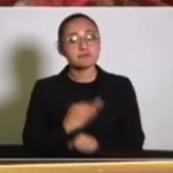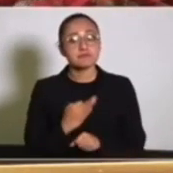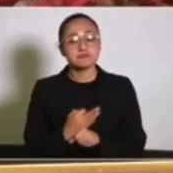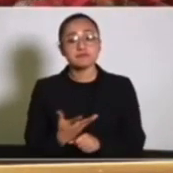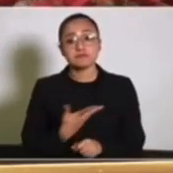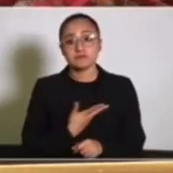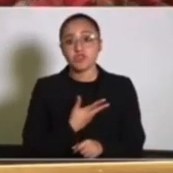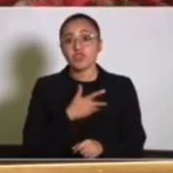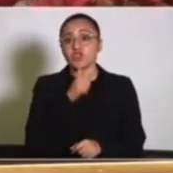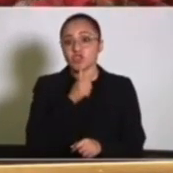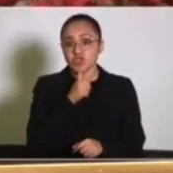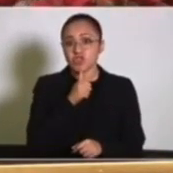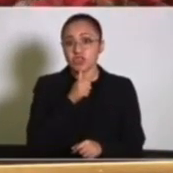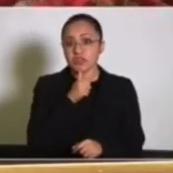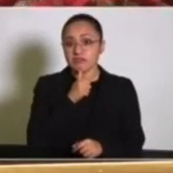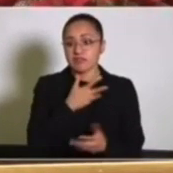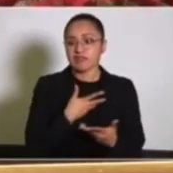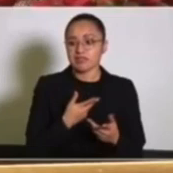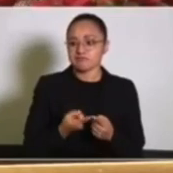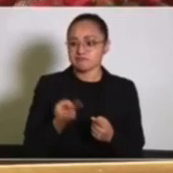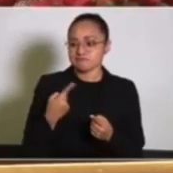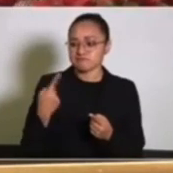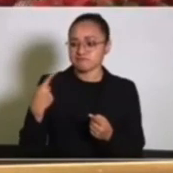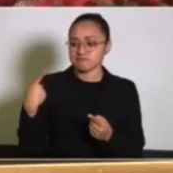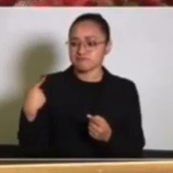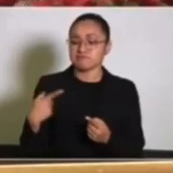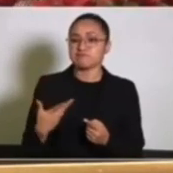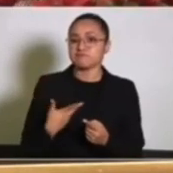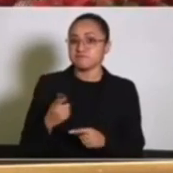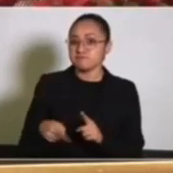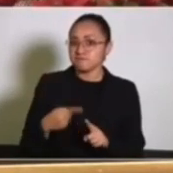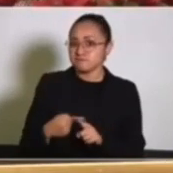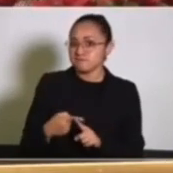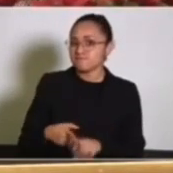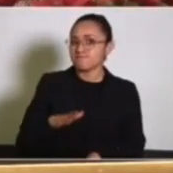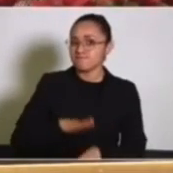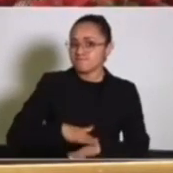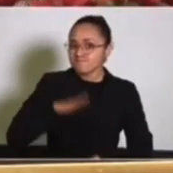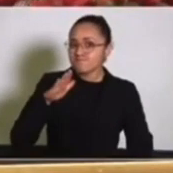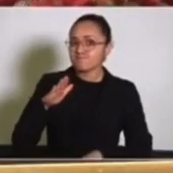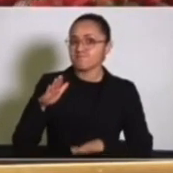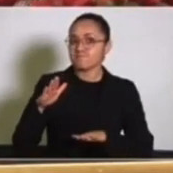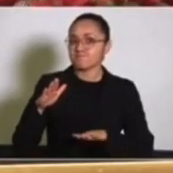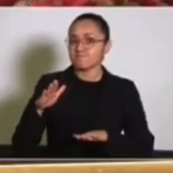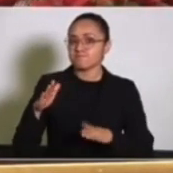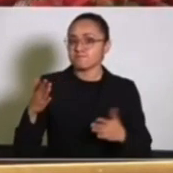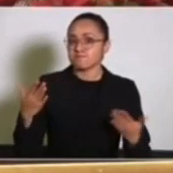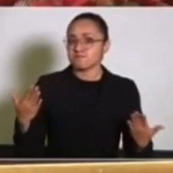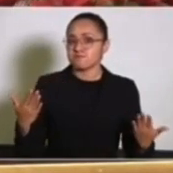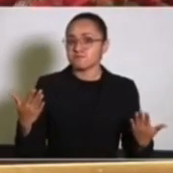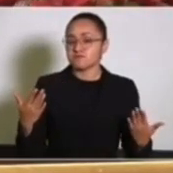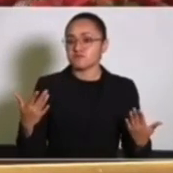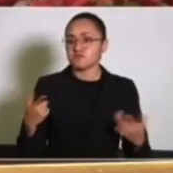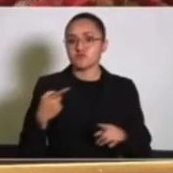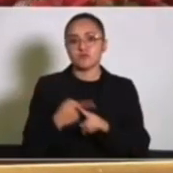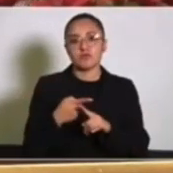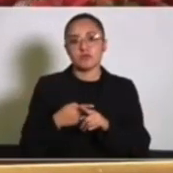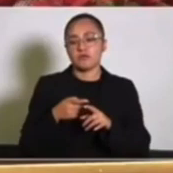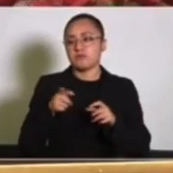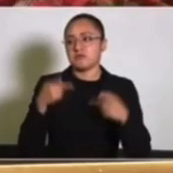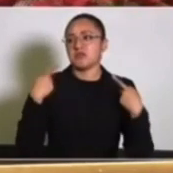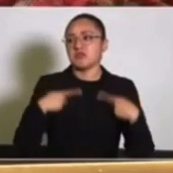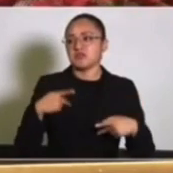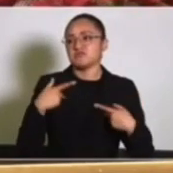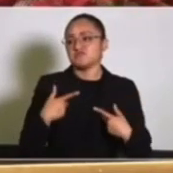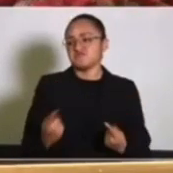atrás toda una ruta de desbordamiento social